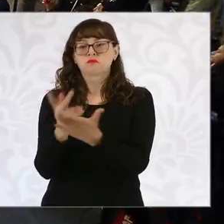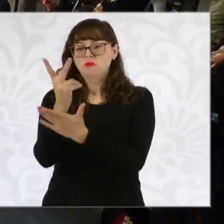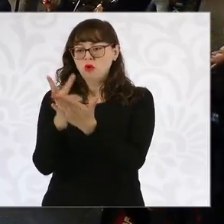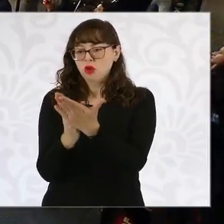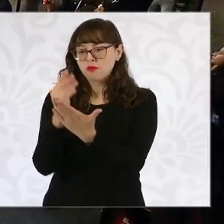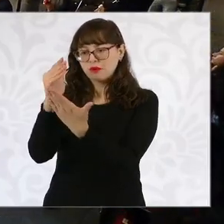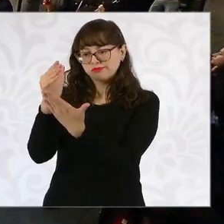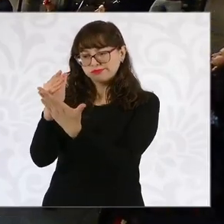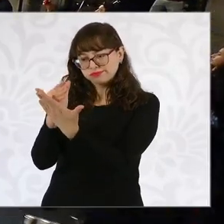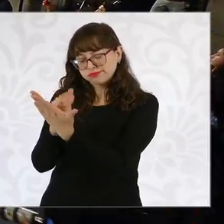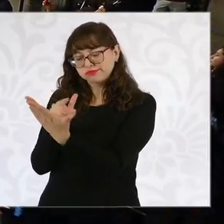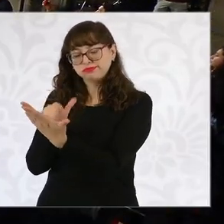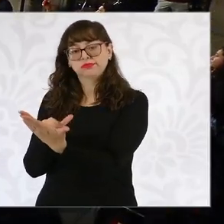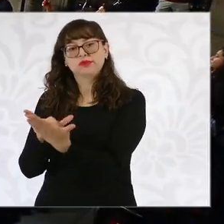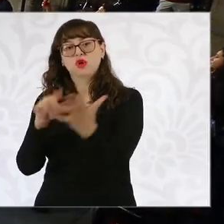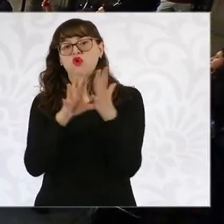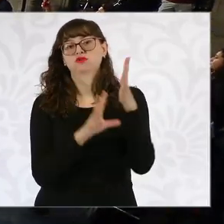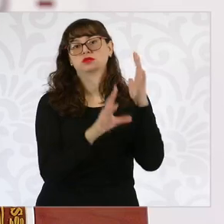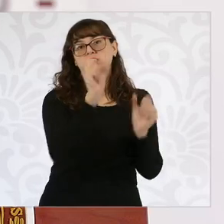constitucionales.